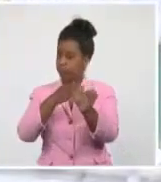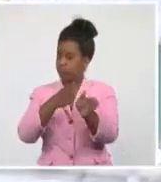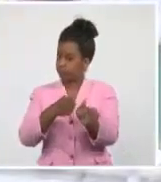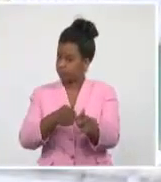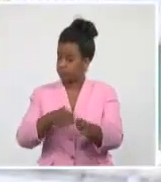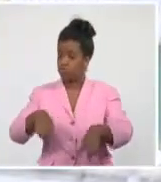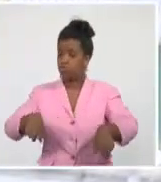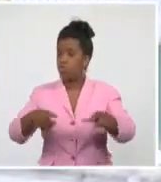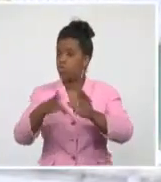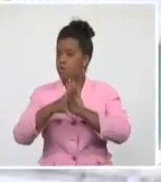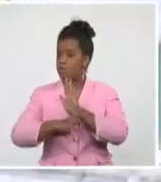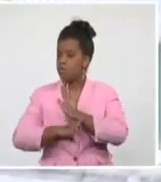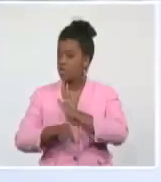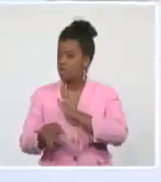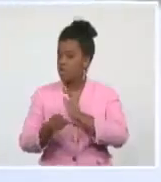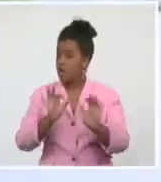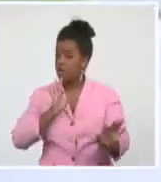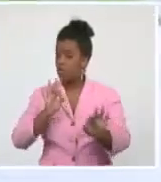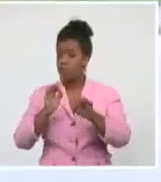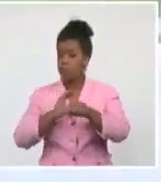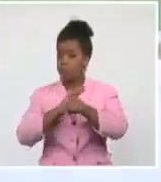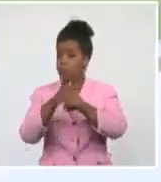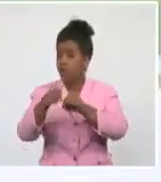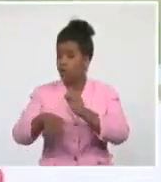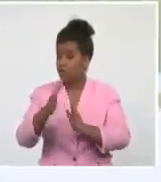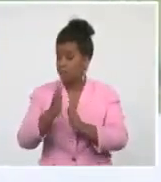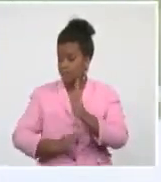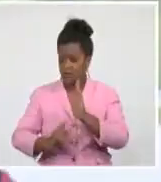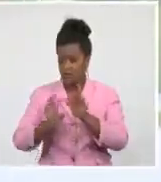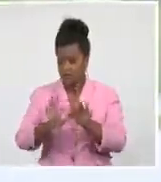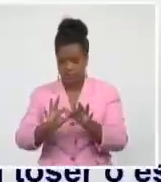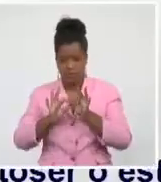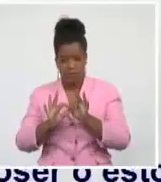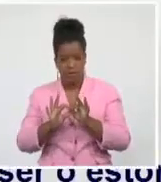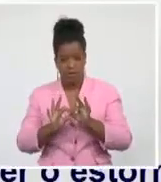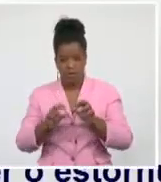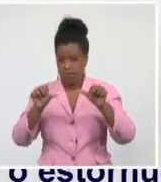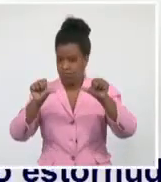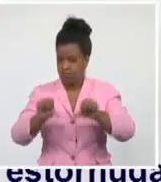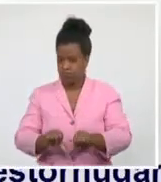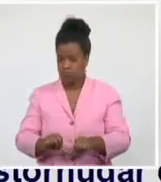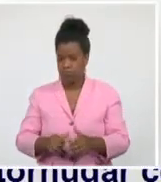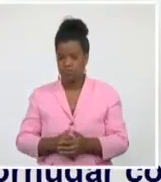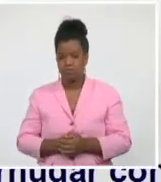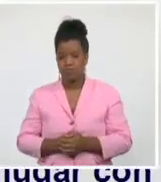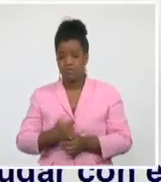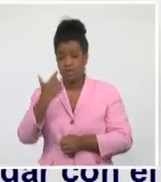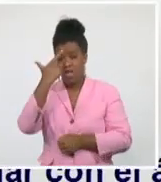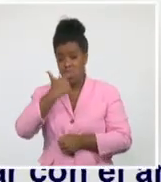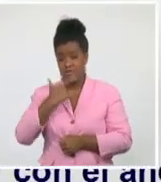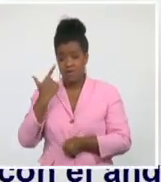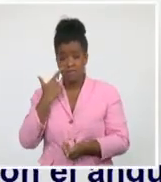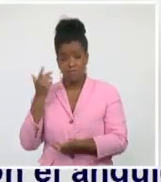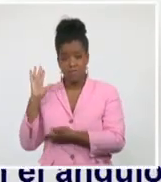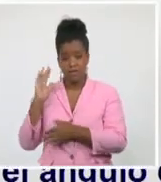protegernos del virus, que en este mes se ha comportado de forma desfavorable. El mes de abril ya con 20